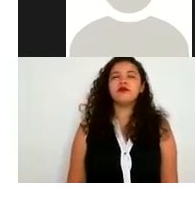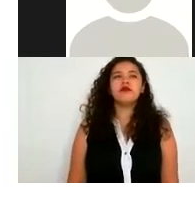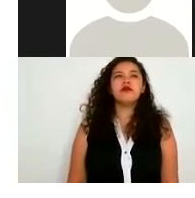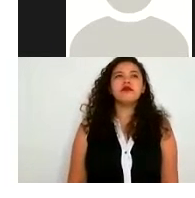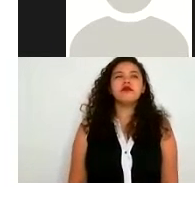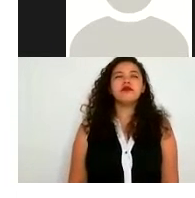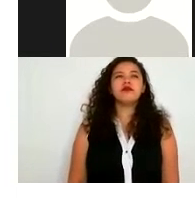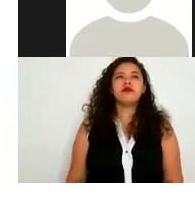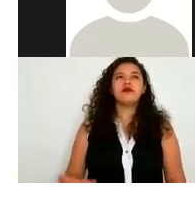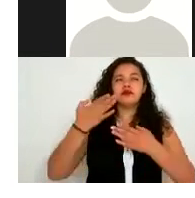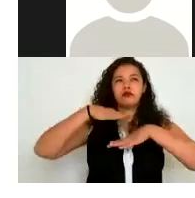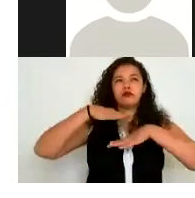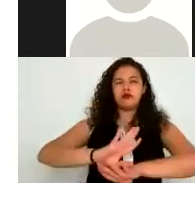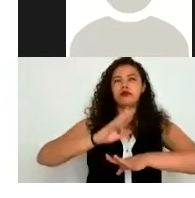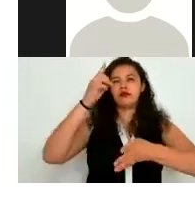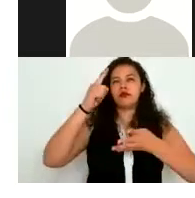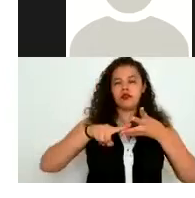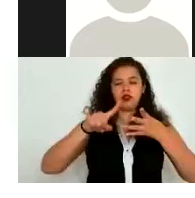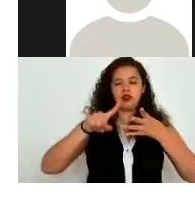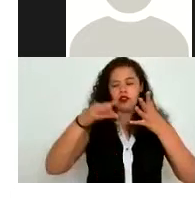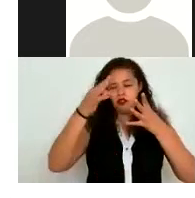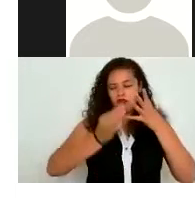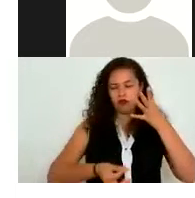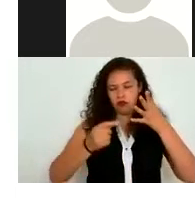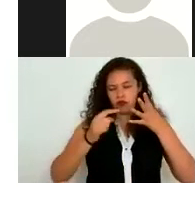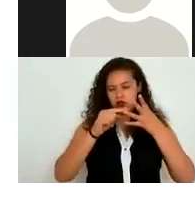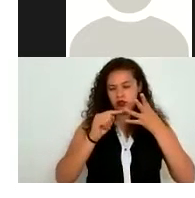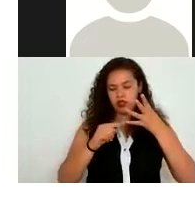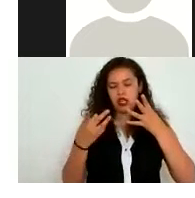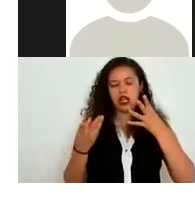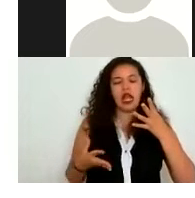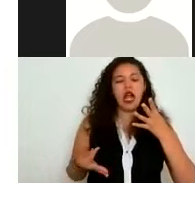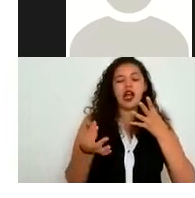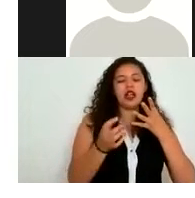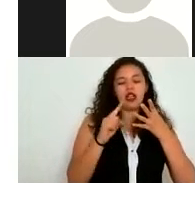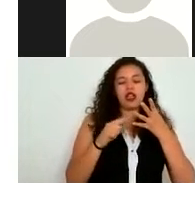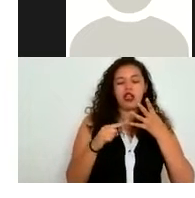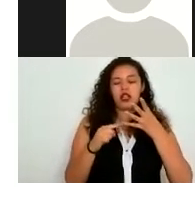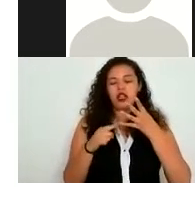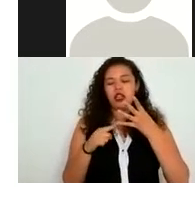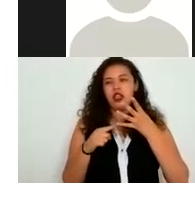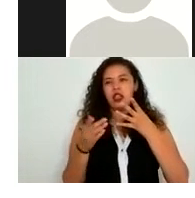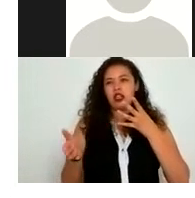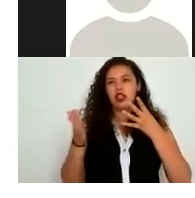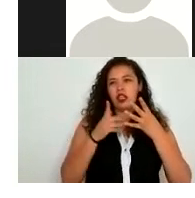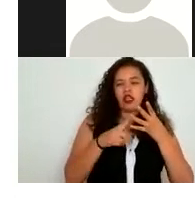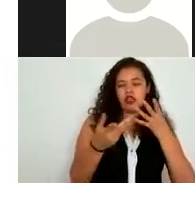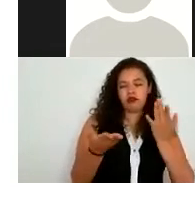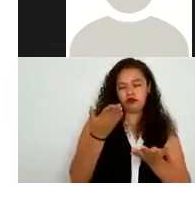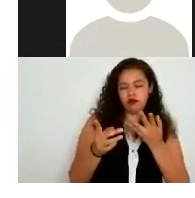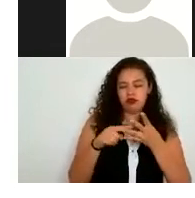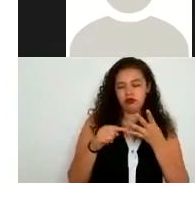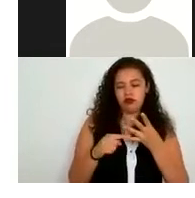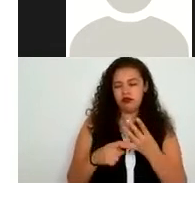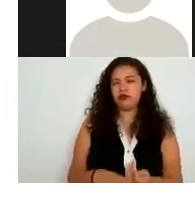manifestaron que era el de calidad y el anterior me parece proporcionalidad porque me quedé pensando en los